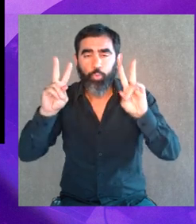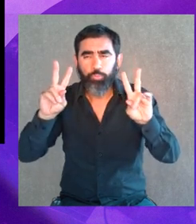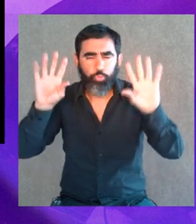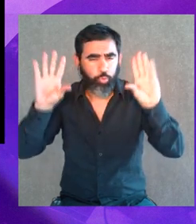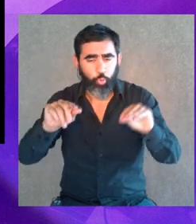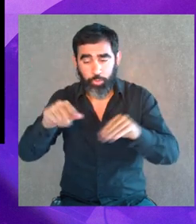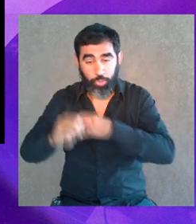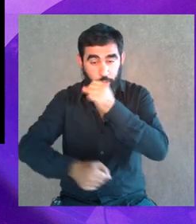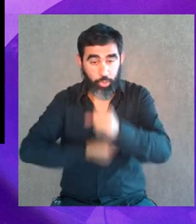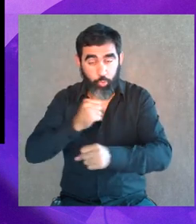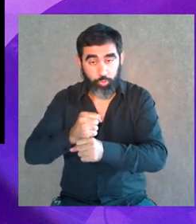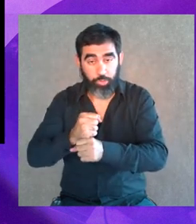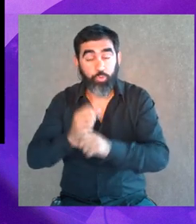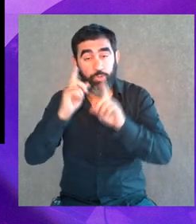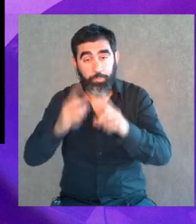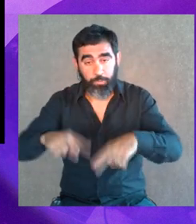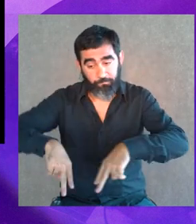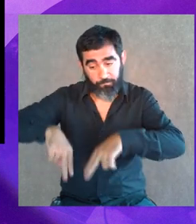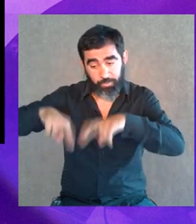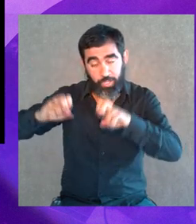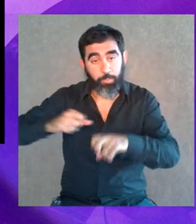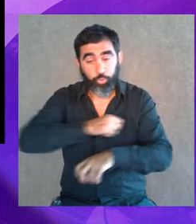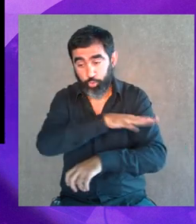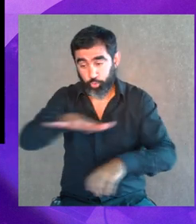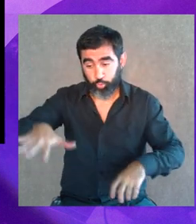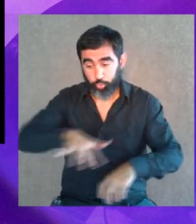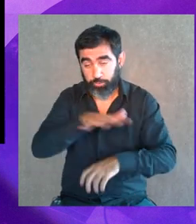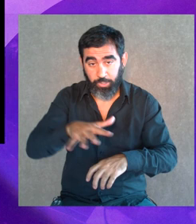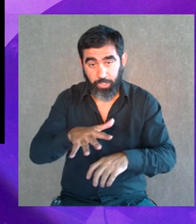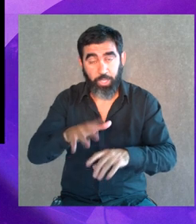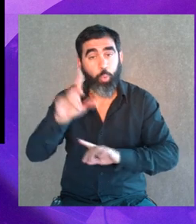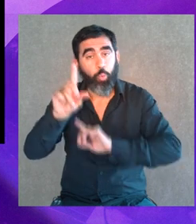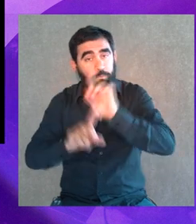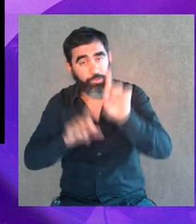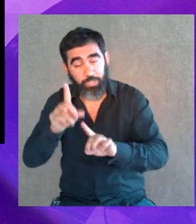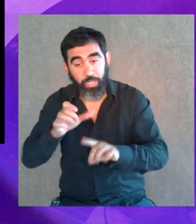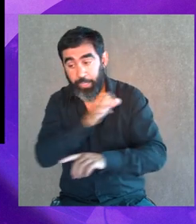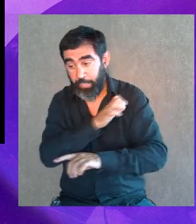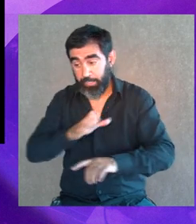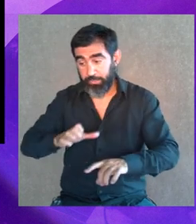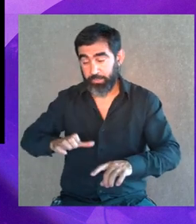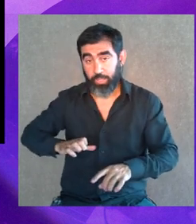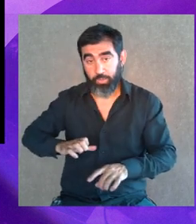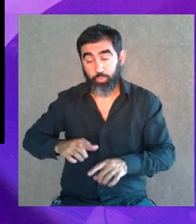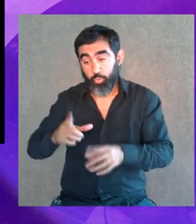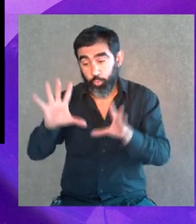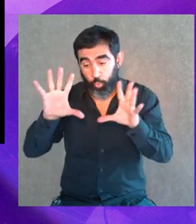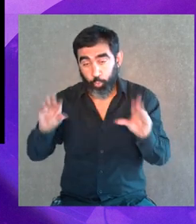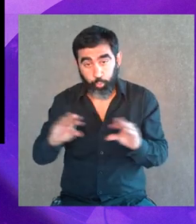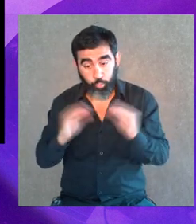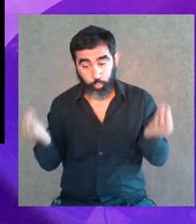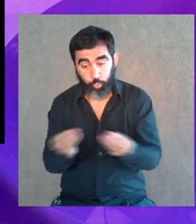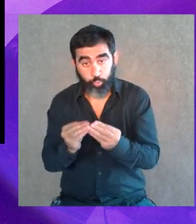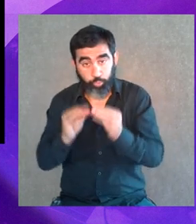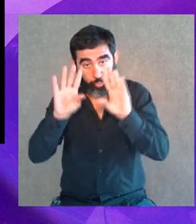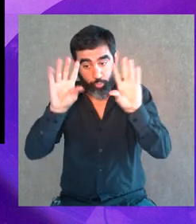durante todos estos años, en la academia, en la sociedad civil, desde acá mismo del Estado, y con eso